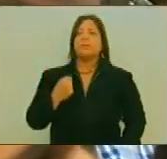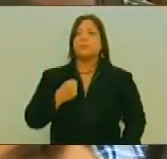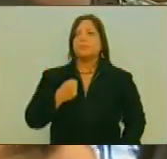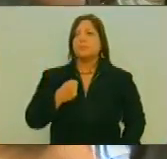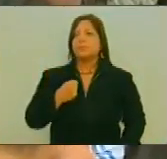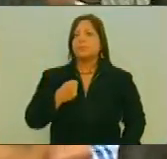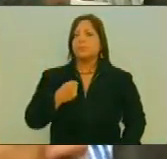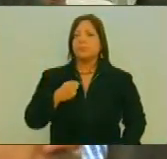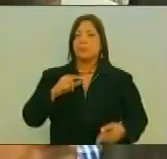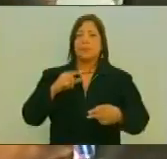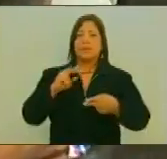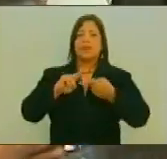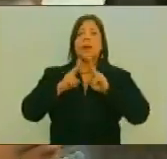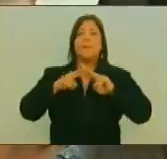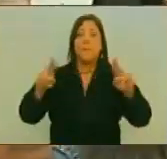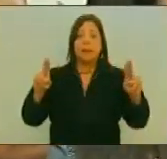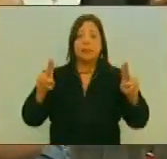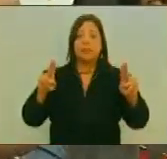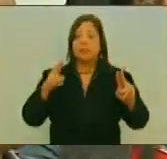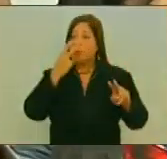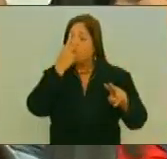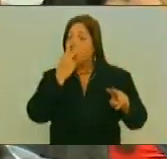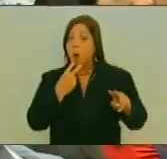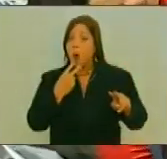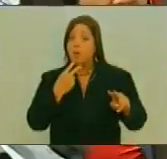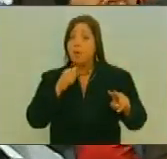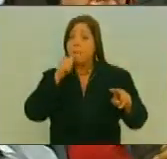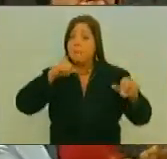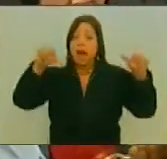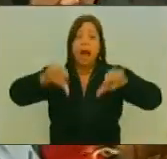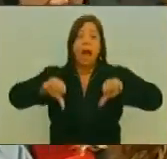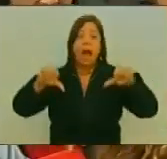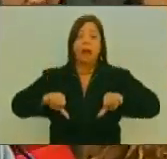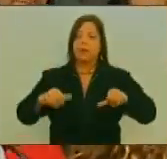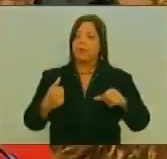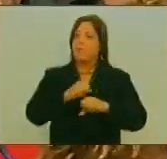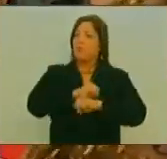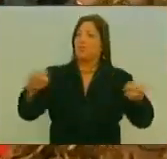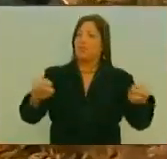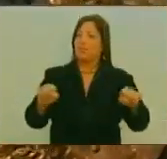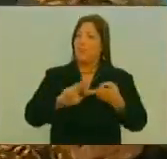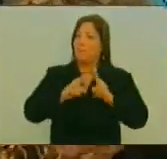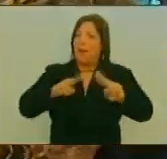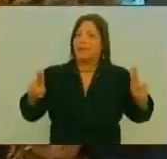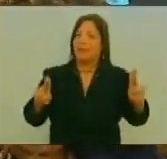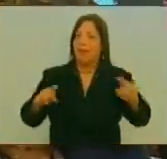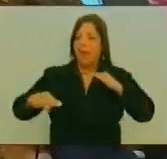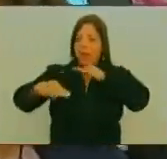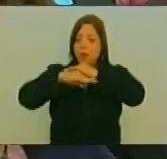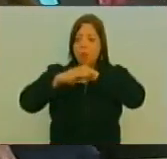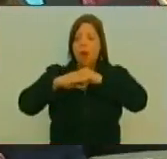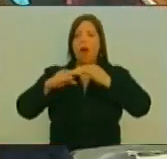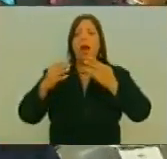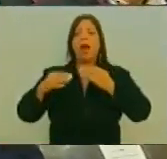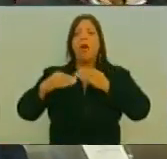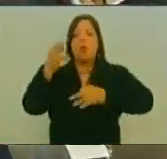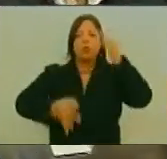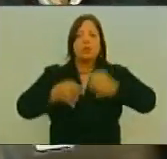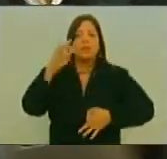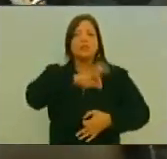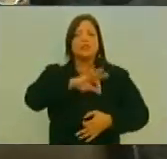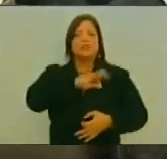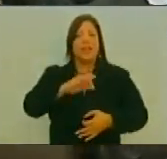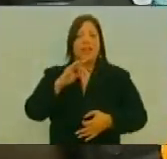De Paz Si Nuestro Pueblo No Está Bien No Podemos Nosotros Hablar De Paz Si No Hay Igualdad Si No Hay Justicia